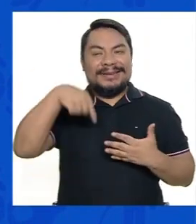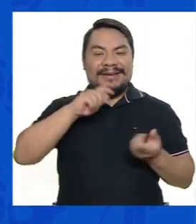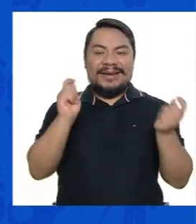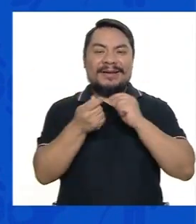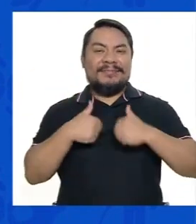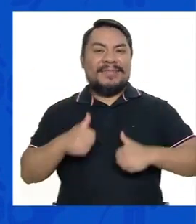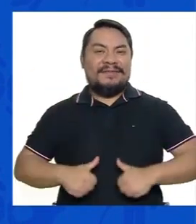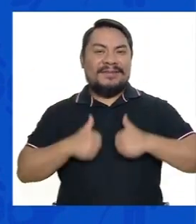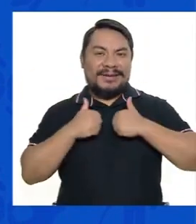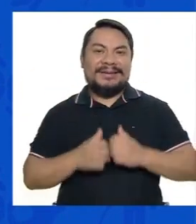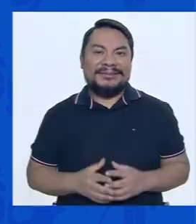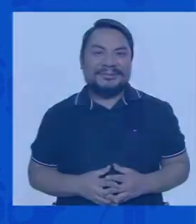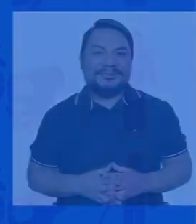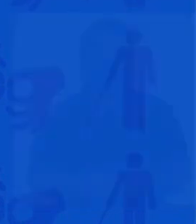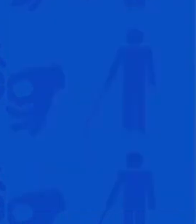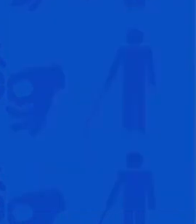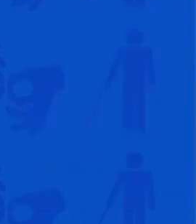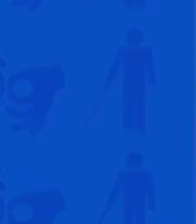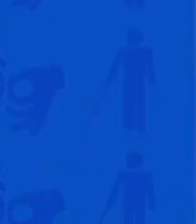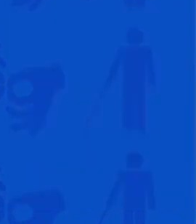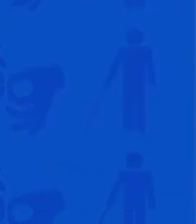el cual vino a transformar nuestros mundos.